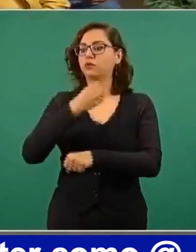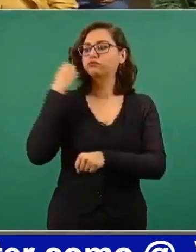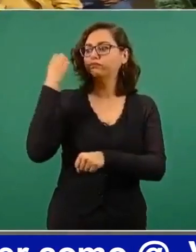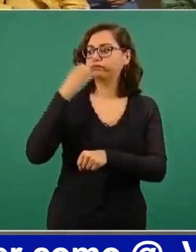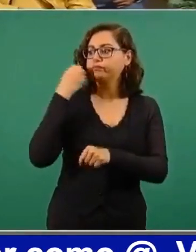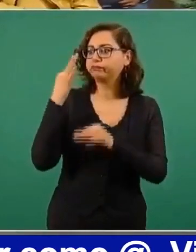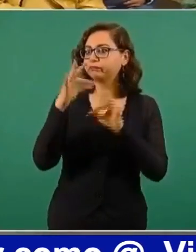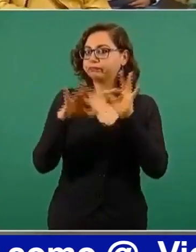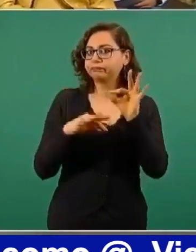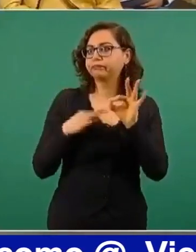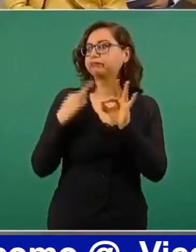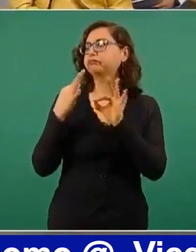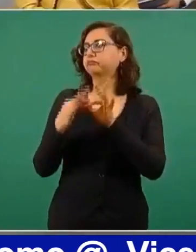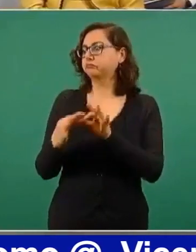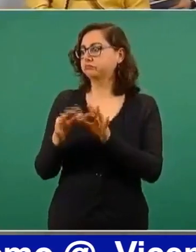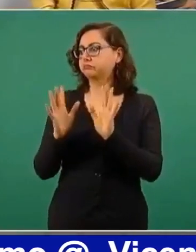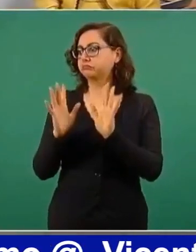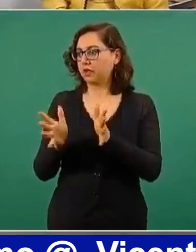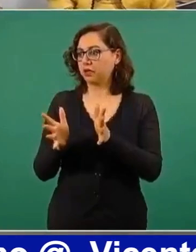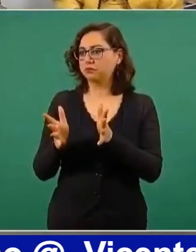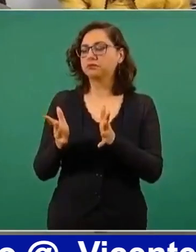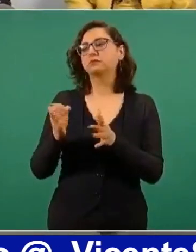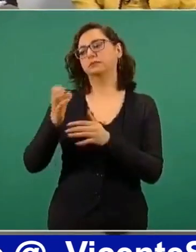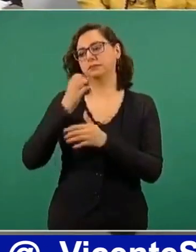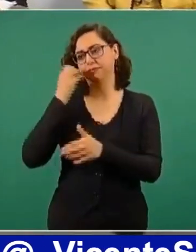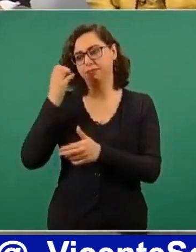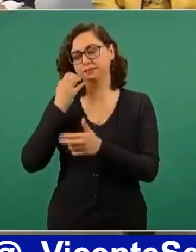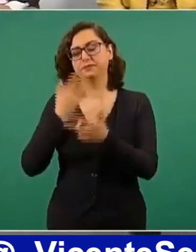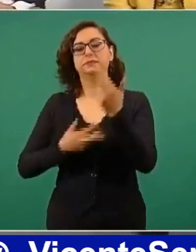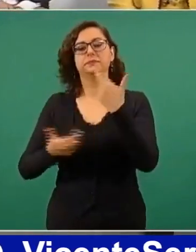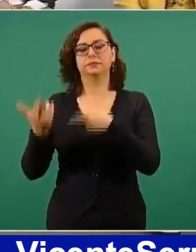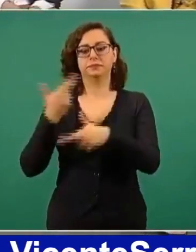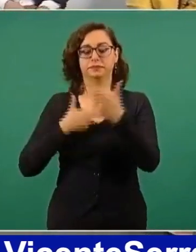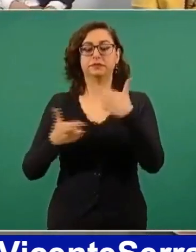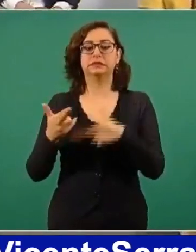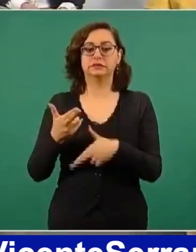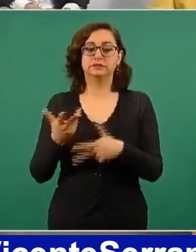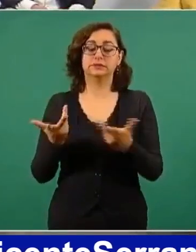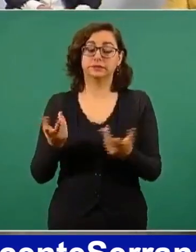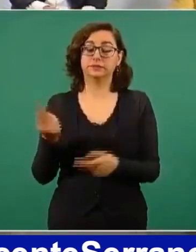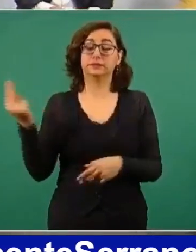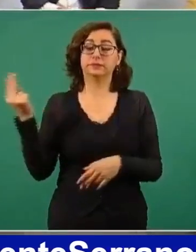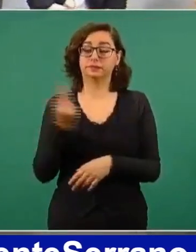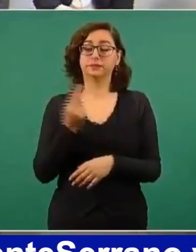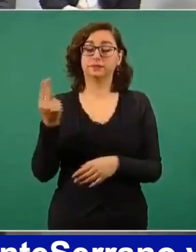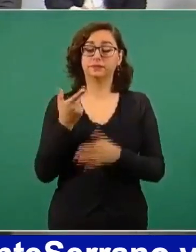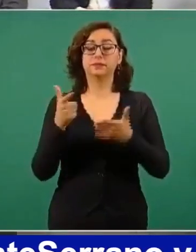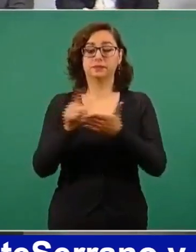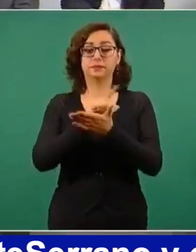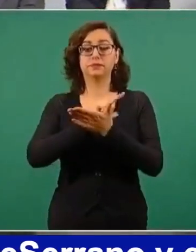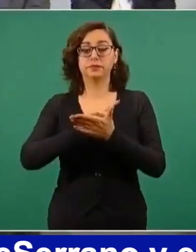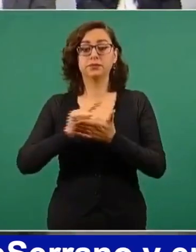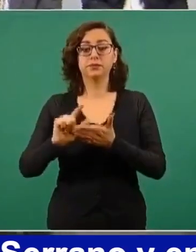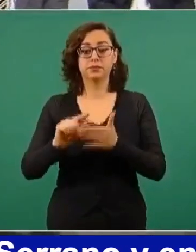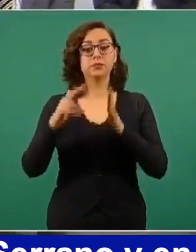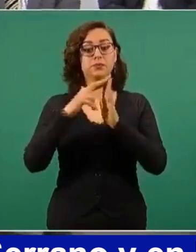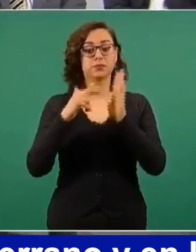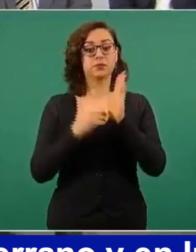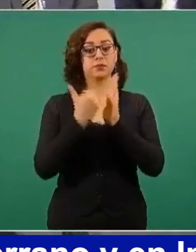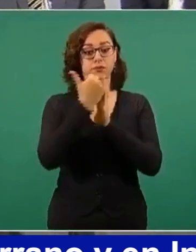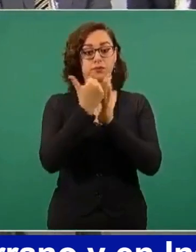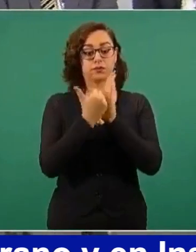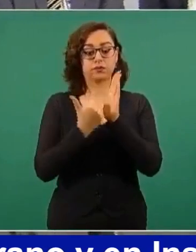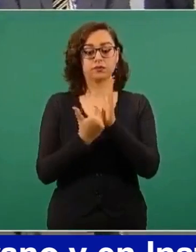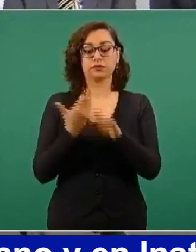con medidas sanitarias. Aquí se presentó un